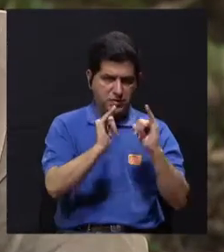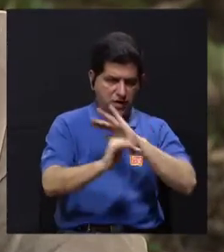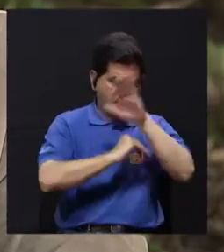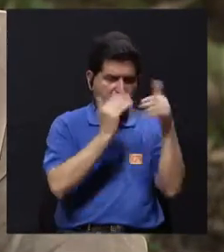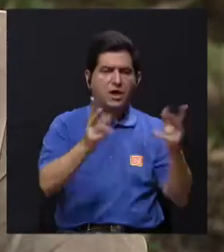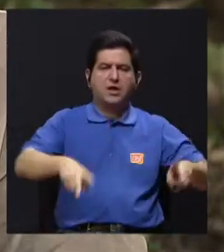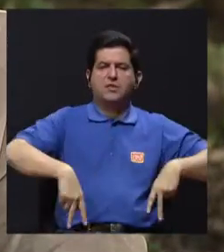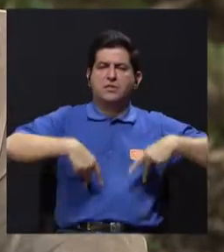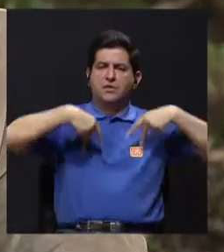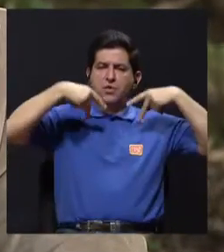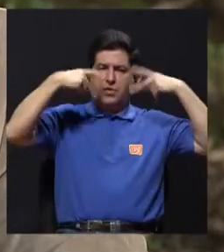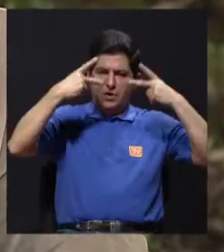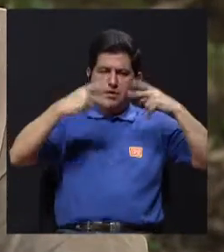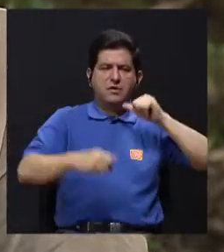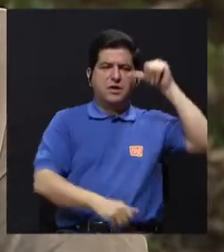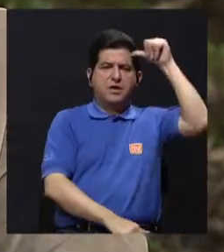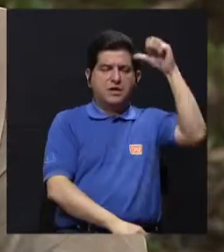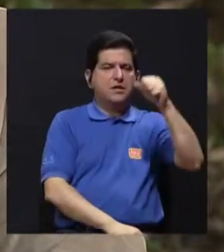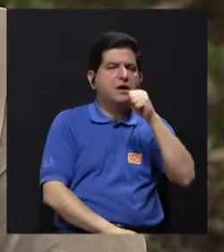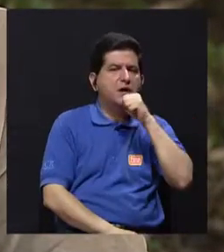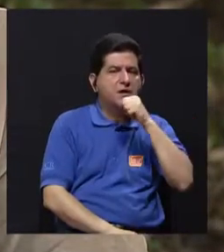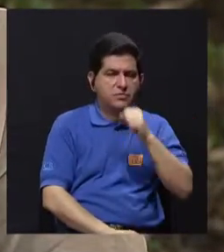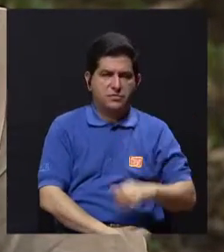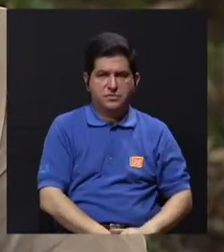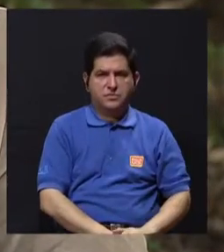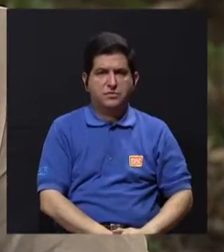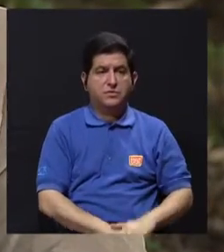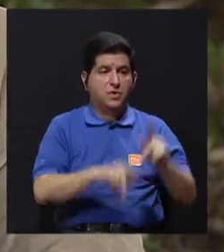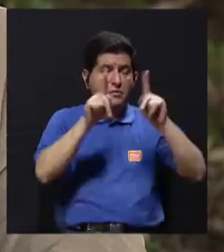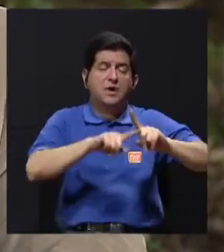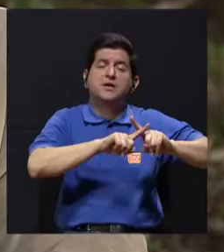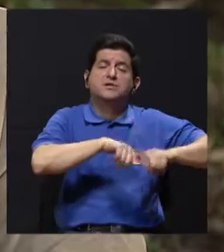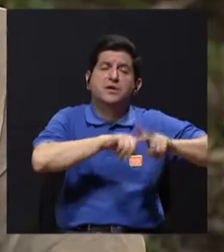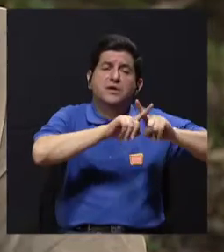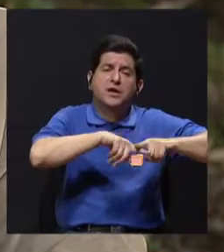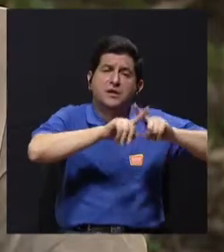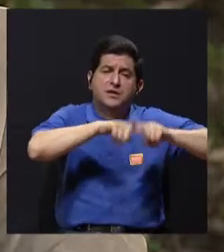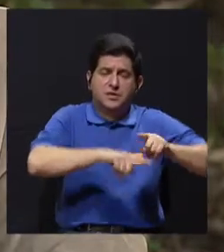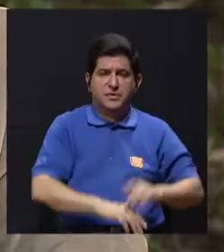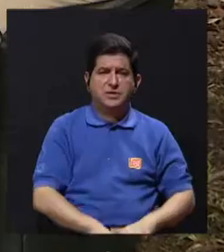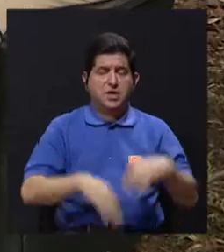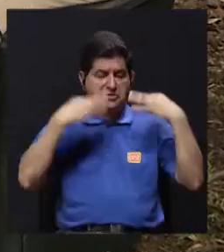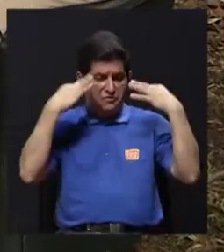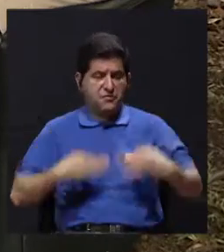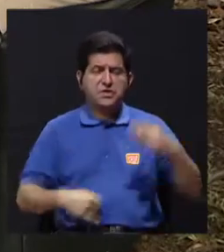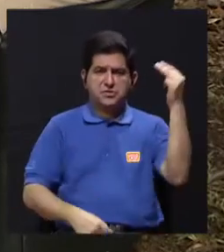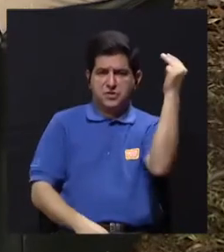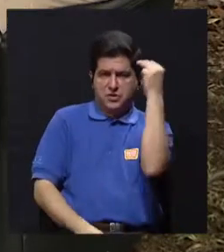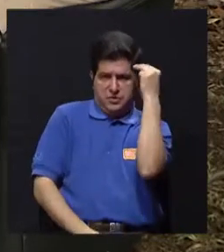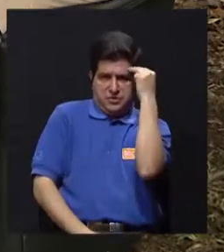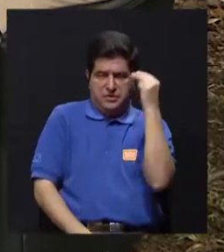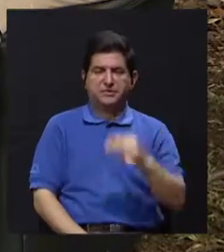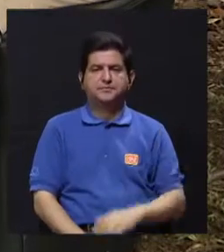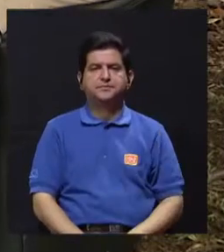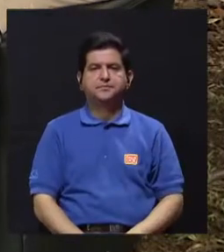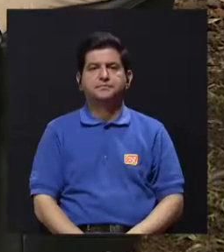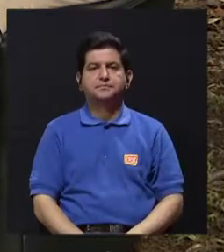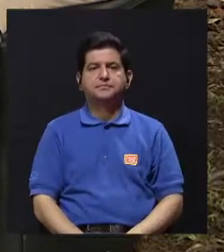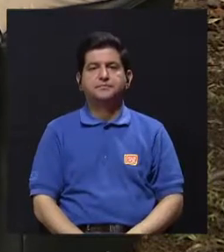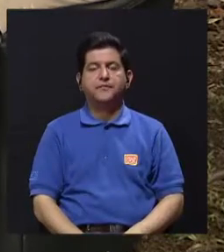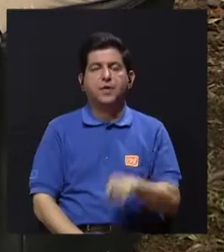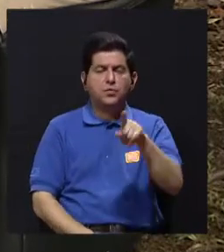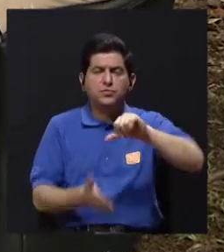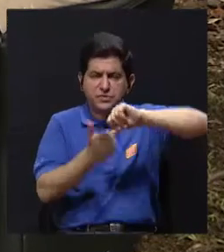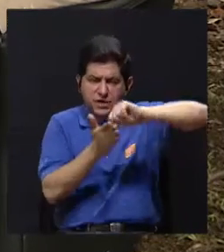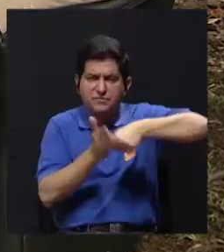eso no es sinónimo de que toda su vida como adultos mayores van a ser dependientes, ¿verdad? Tanto física